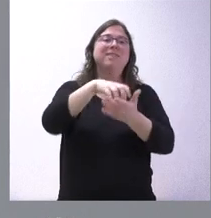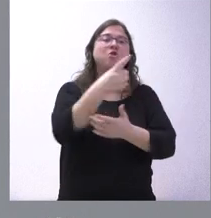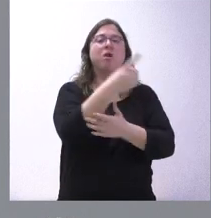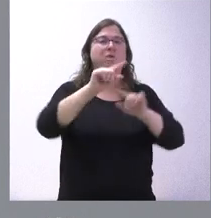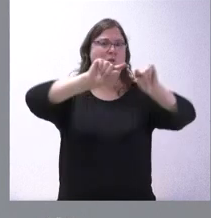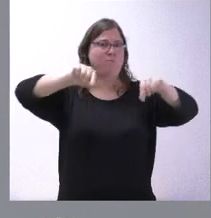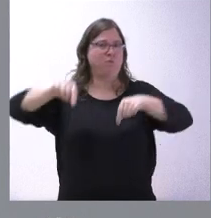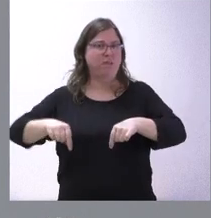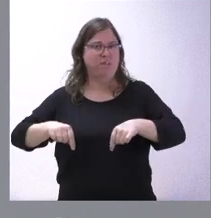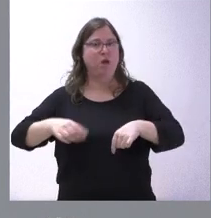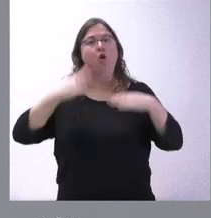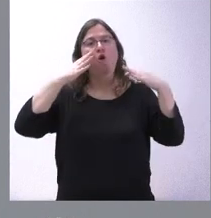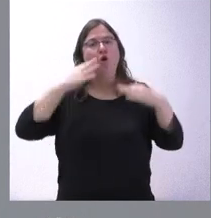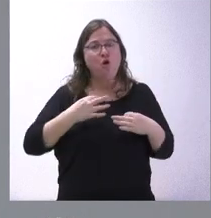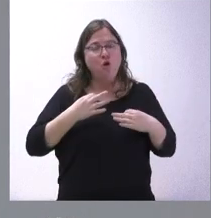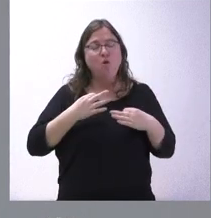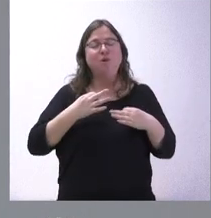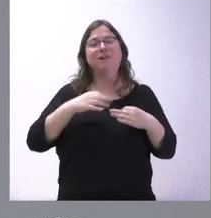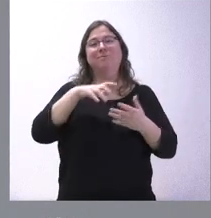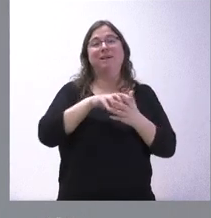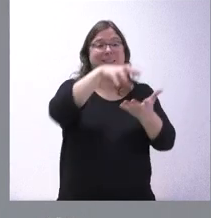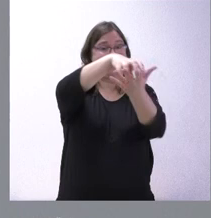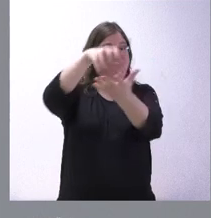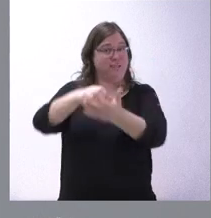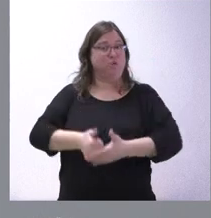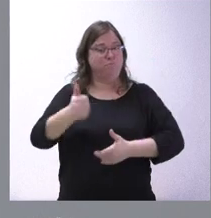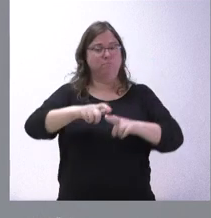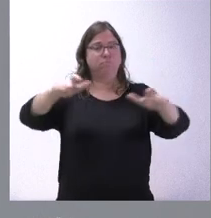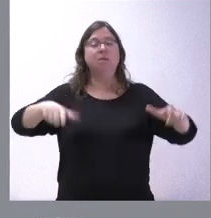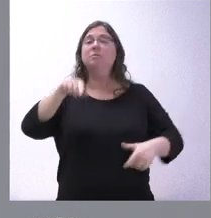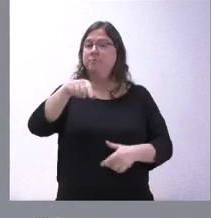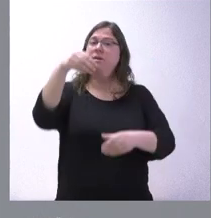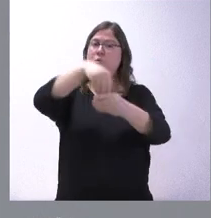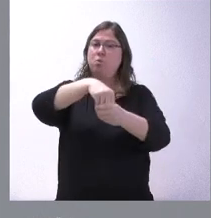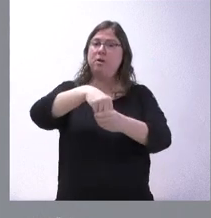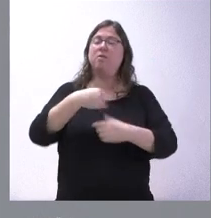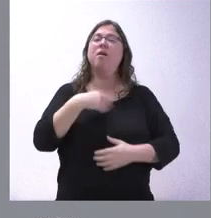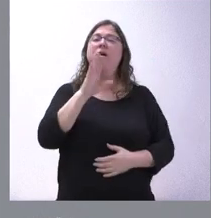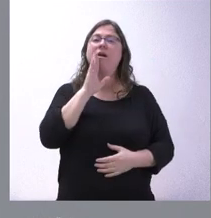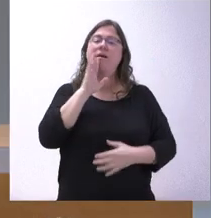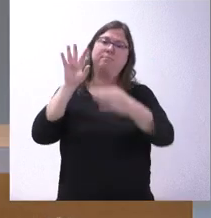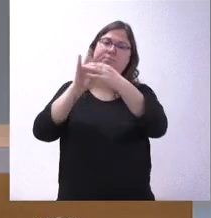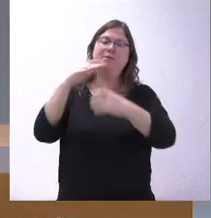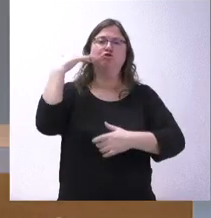provincias y, lógicamente, la extensión de los centros de emergencia, entre los cuales está previsto, como usted ha señalado, el relativo a Asoria.